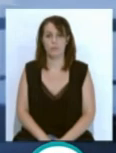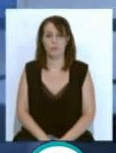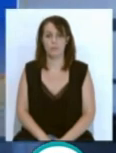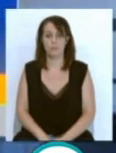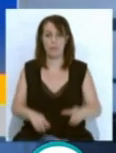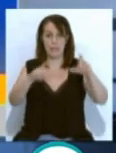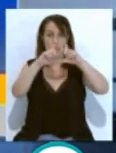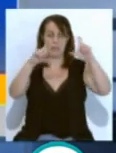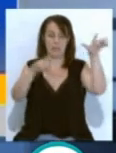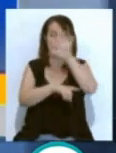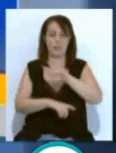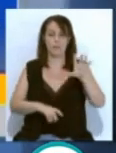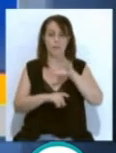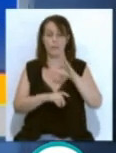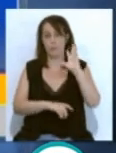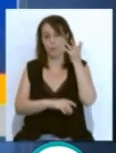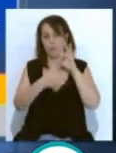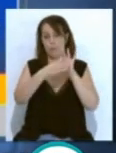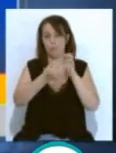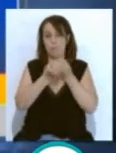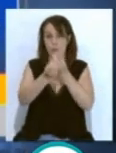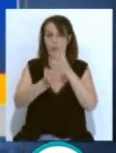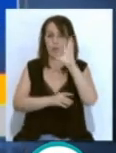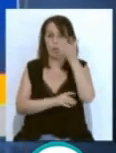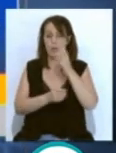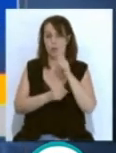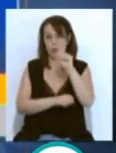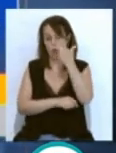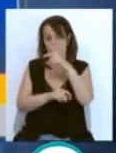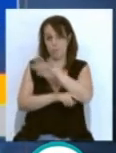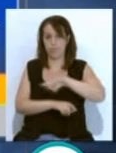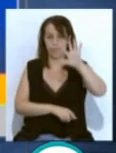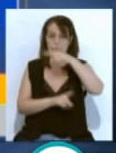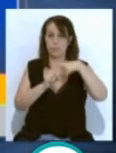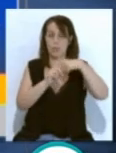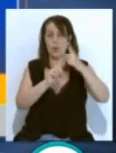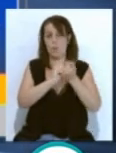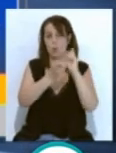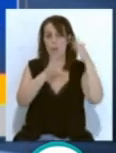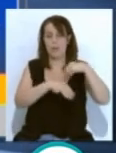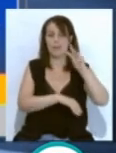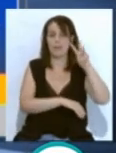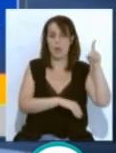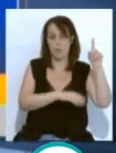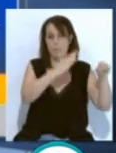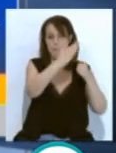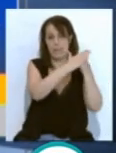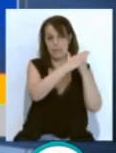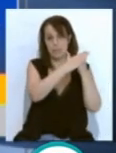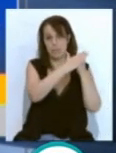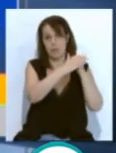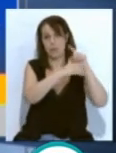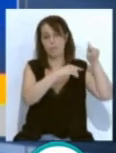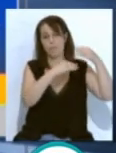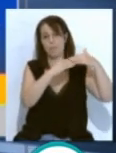La Agencia Estatal de Meteorología anuncia cielos despejados. Las temperaturas sin cambios con 31 grados de máxima y